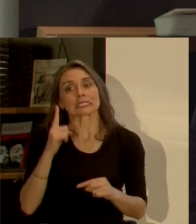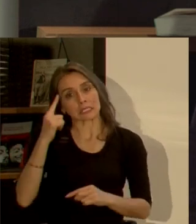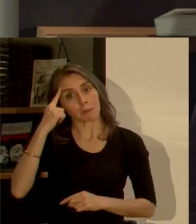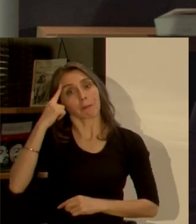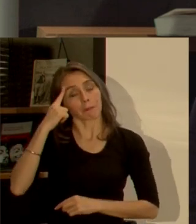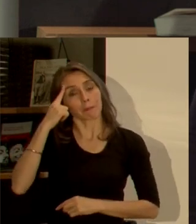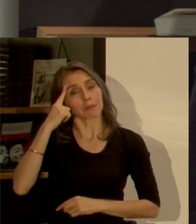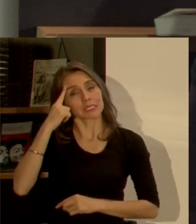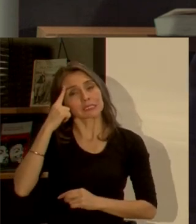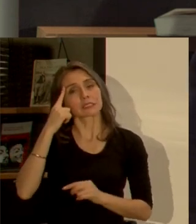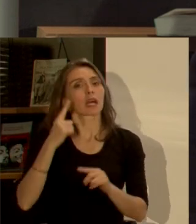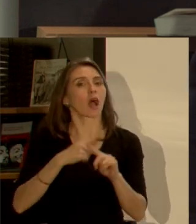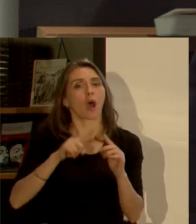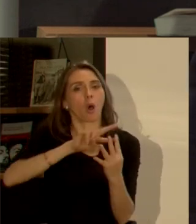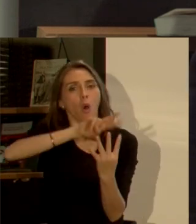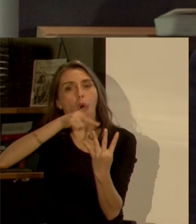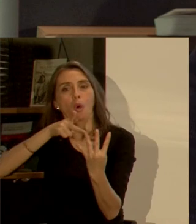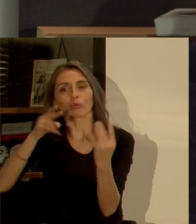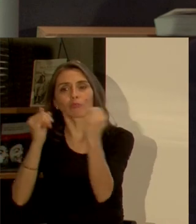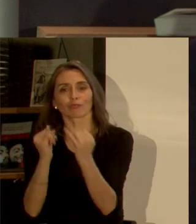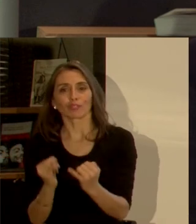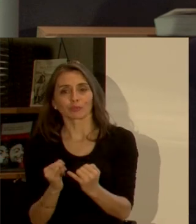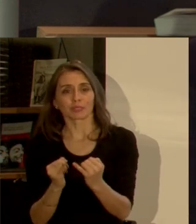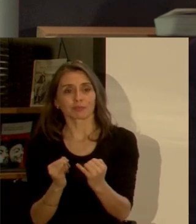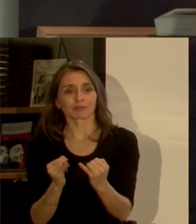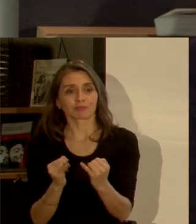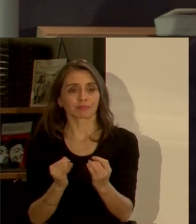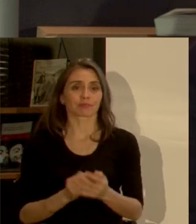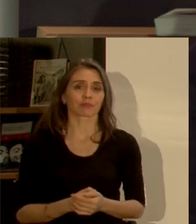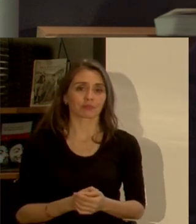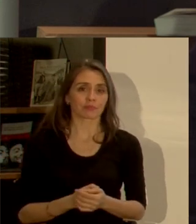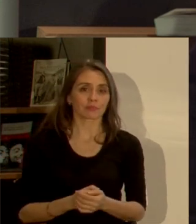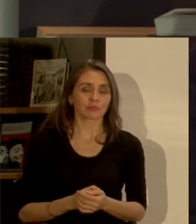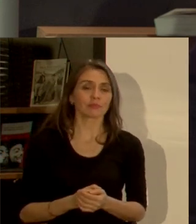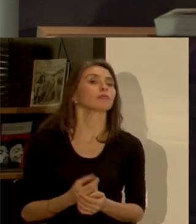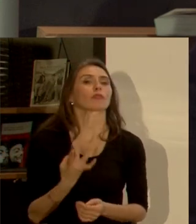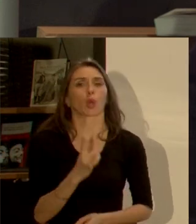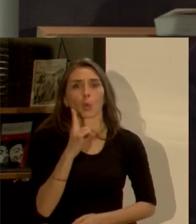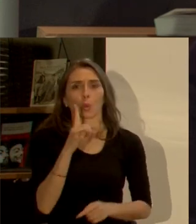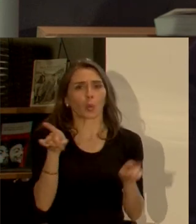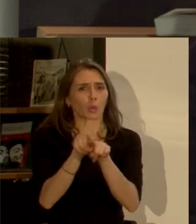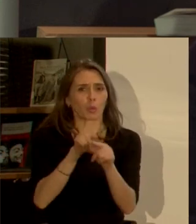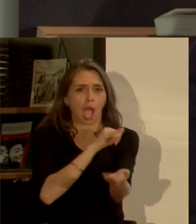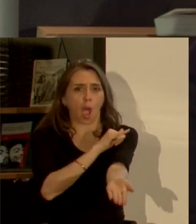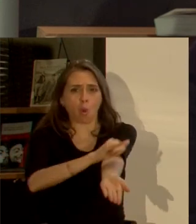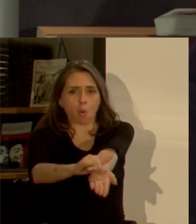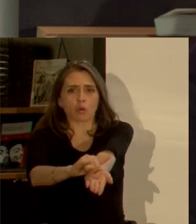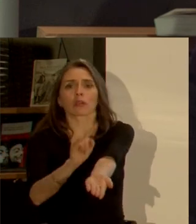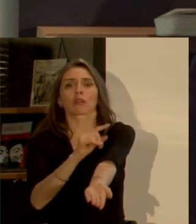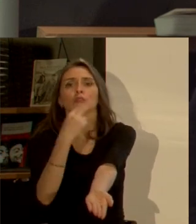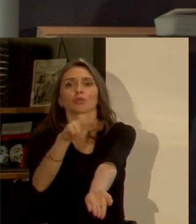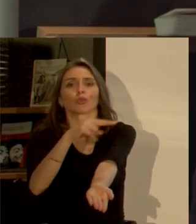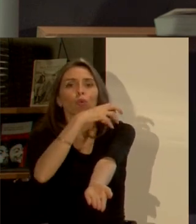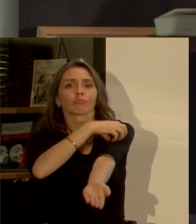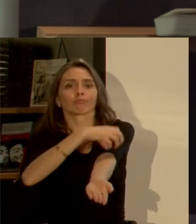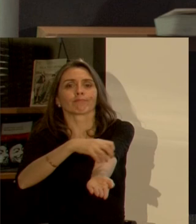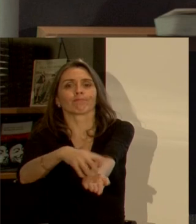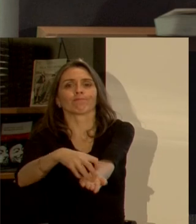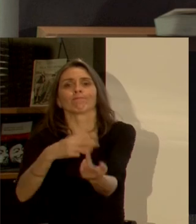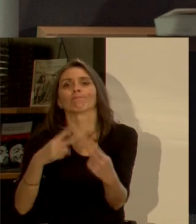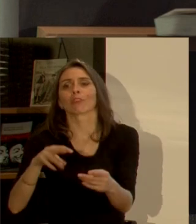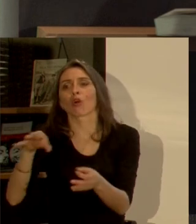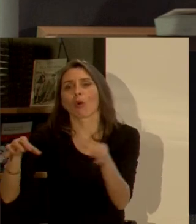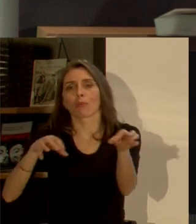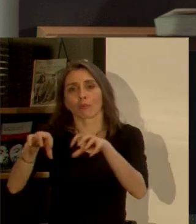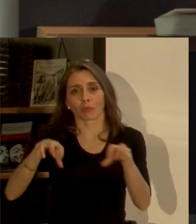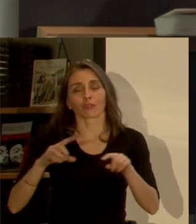pensar en modelos alternativos y digamos no necesariamente únicos y dependiendo de cada realidad ok